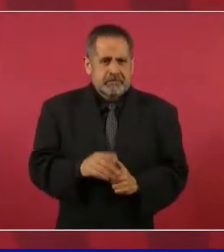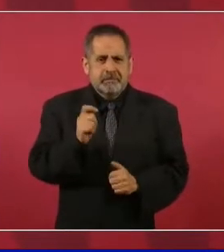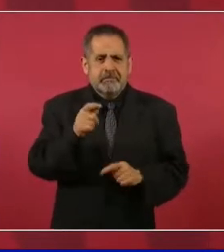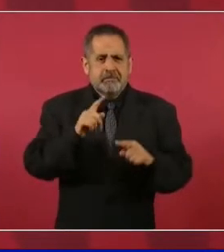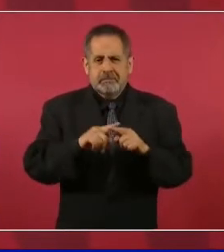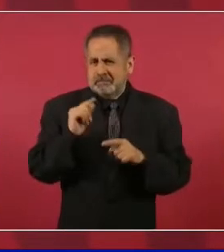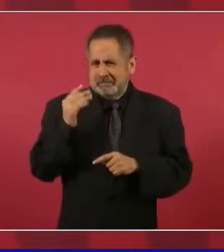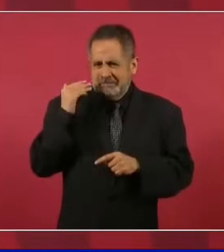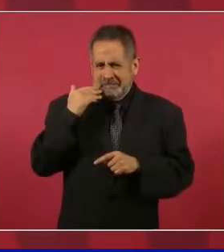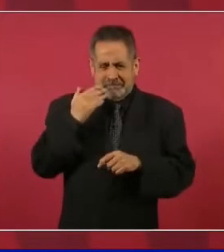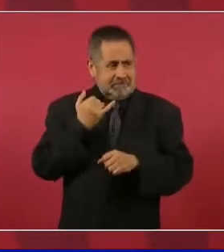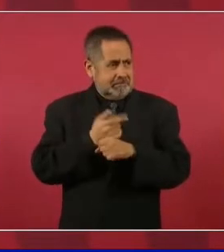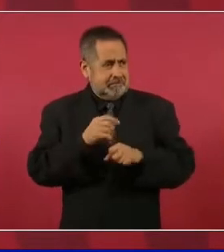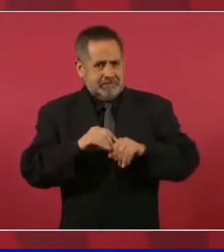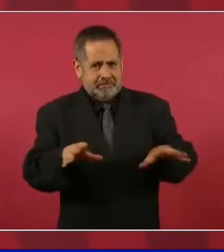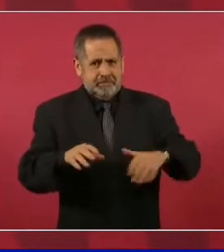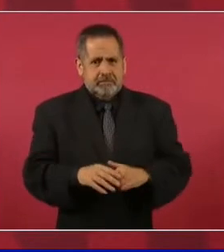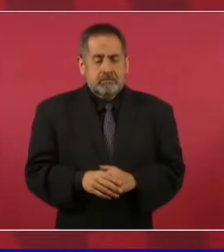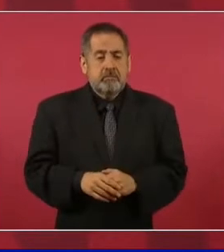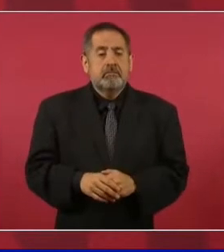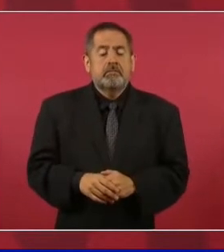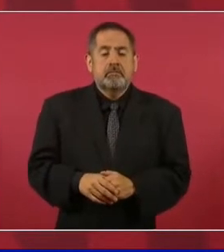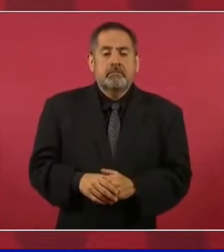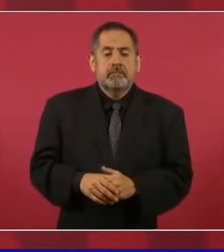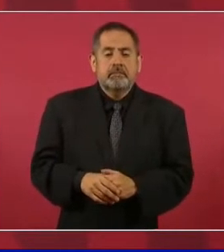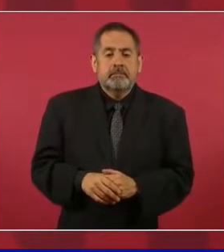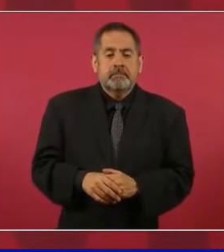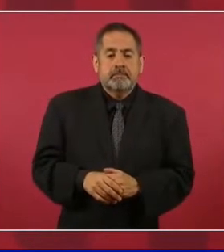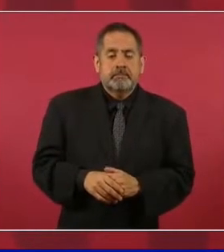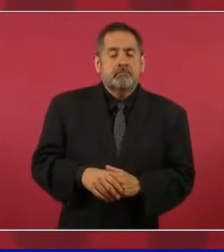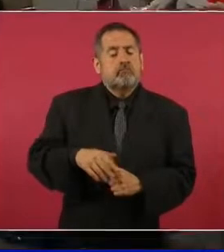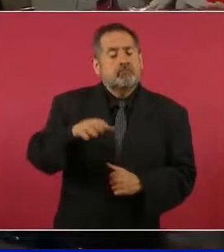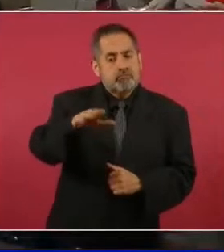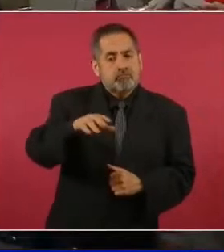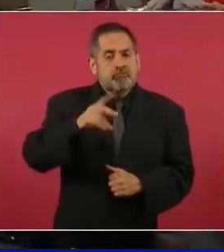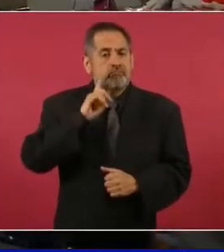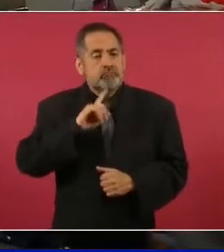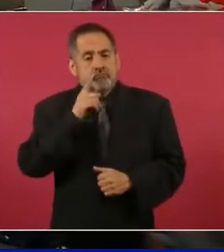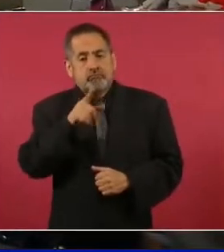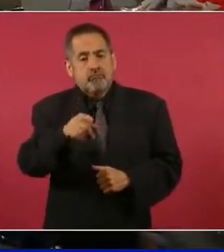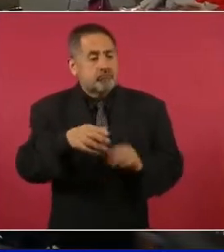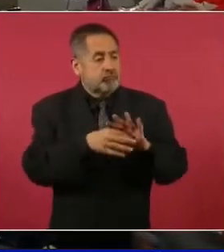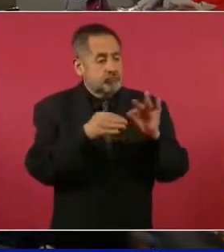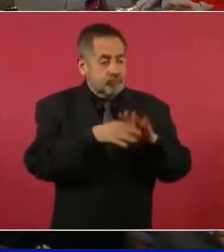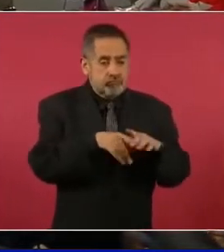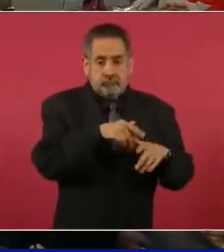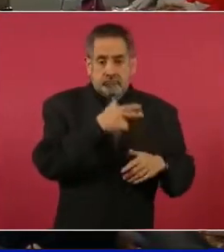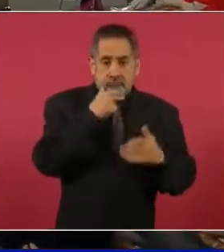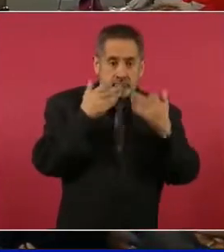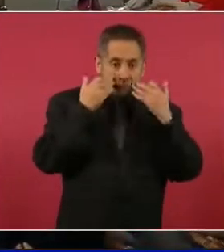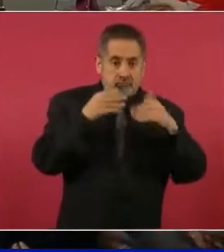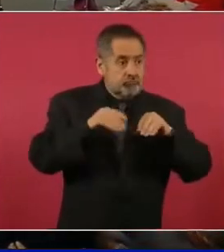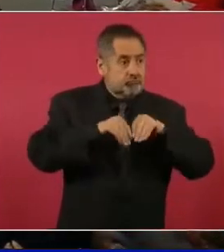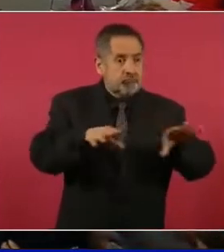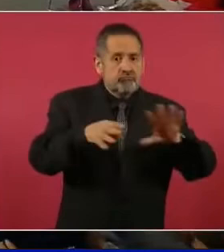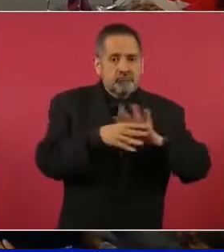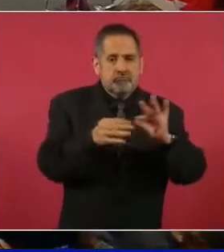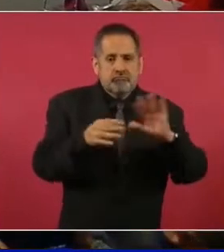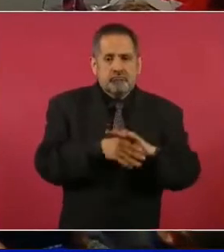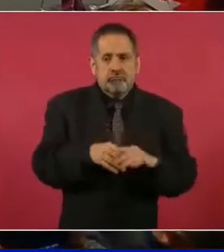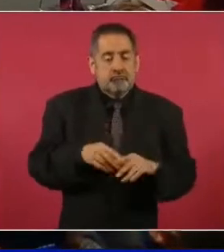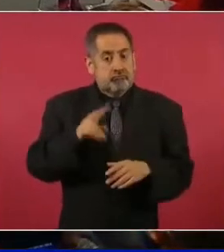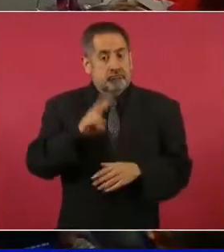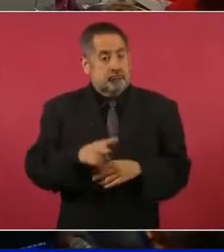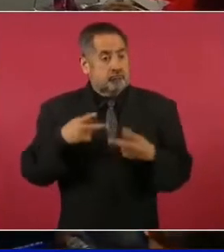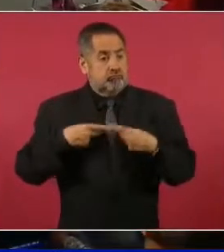a conocer hace unos días. El testimonio, de hecho, buscó al semanario para publicar parte de lo que dice que hacían. Es un